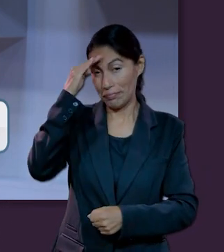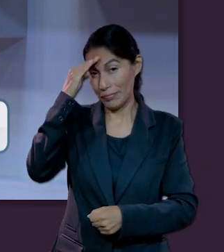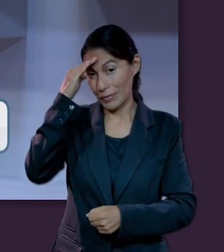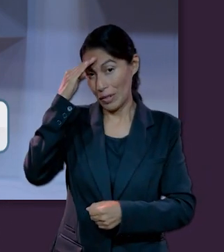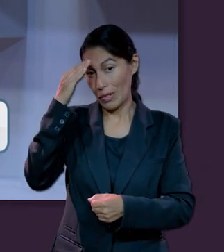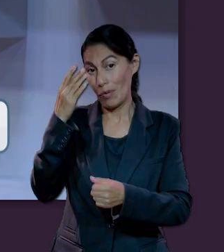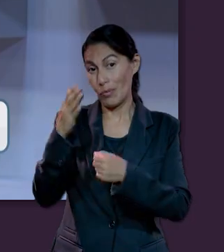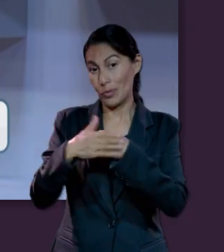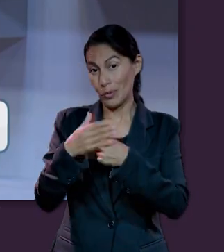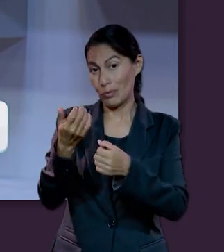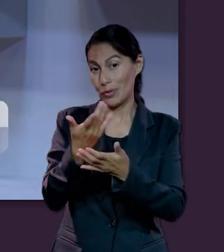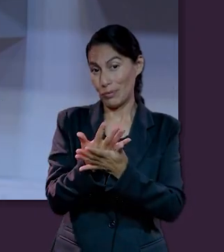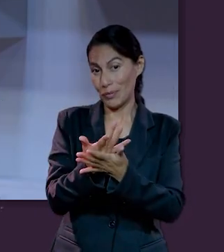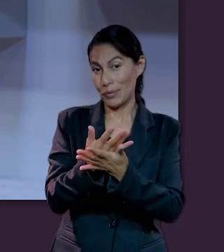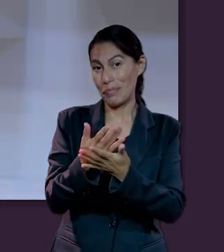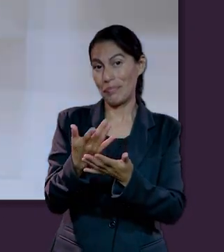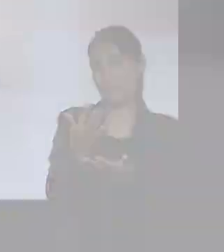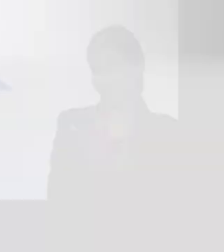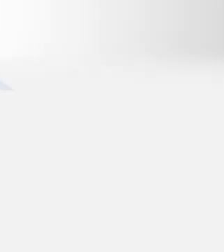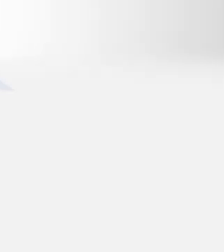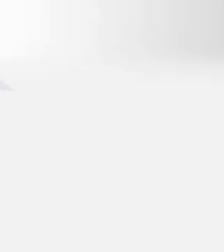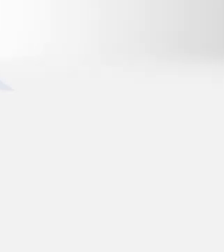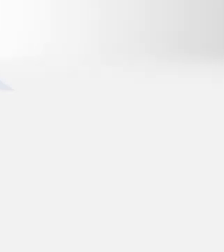acompañarnos la próxima semana.